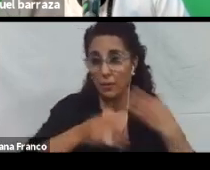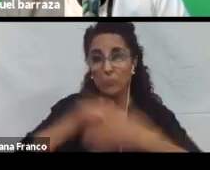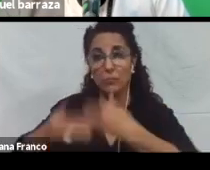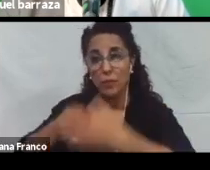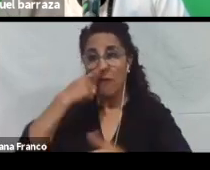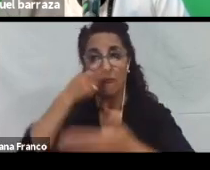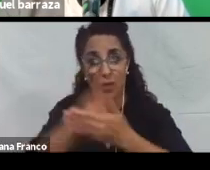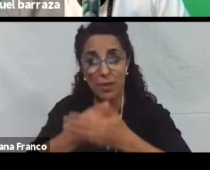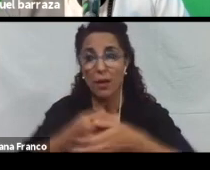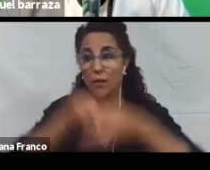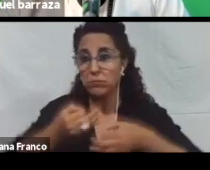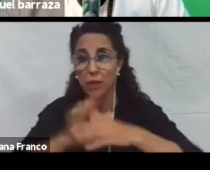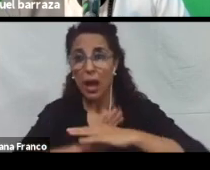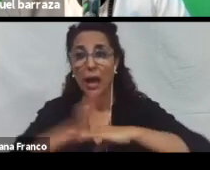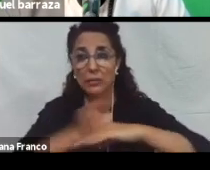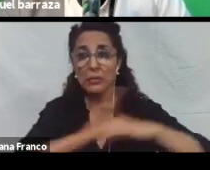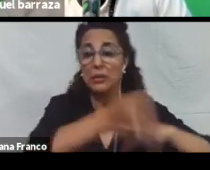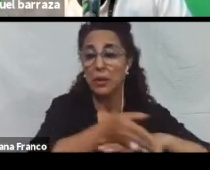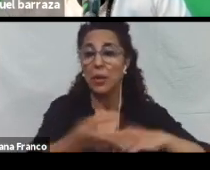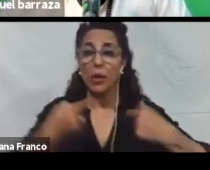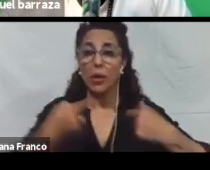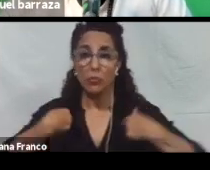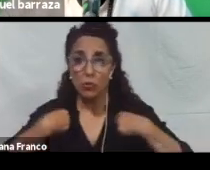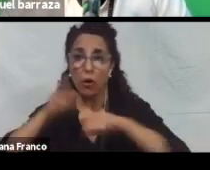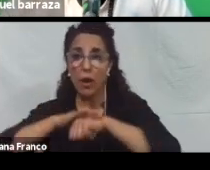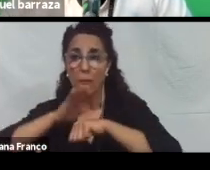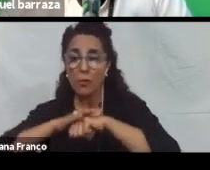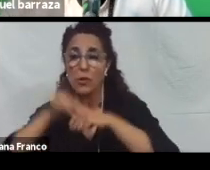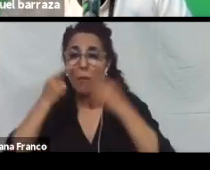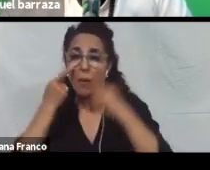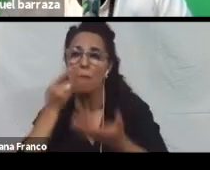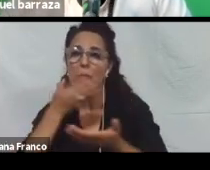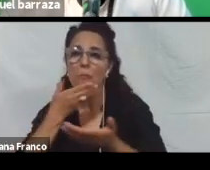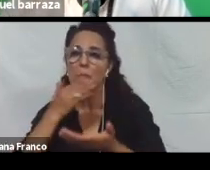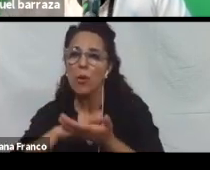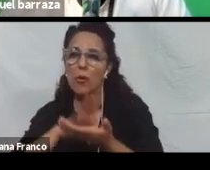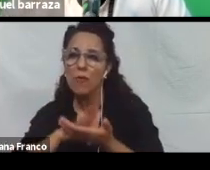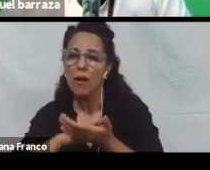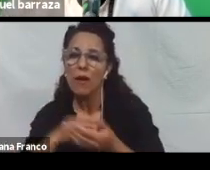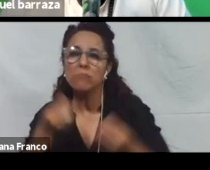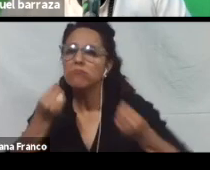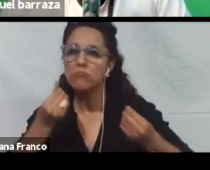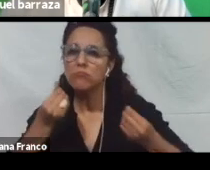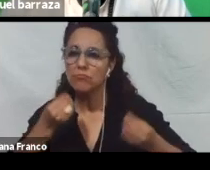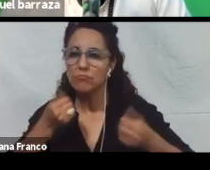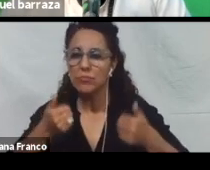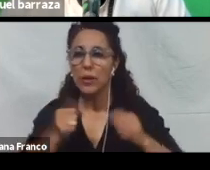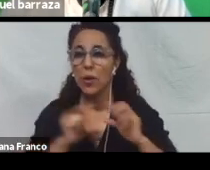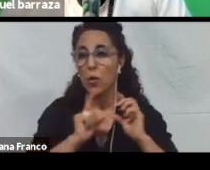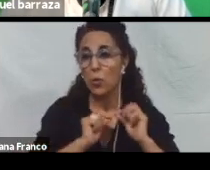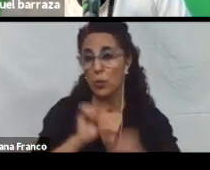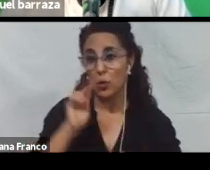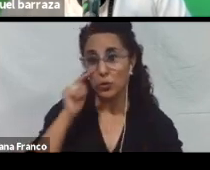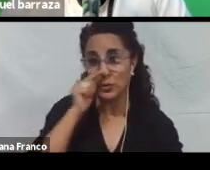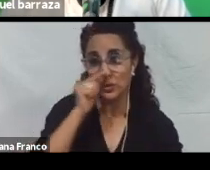va a ser accesible. Y lo tengo que probar como lo va a ver el alumno. Entonces, el punto 7 de la parte A